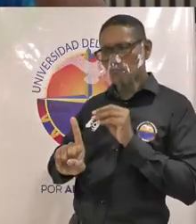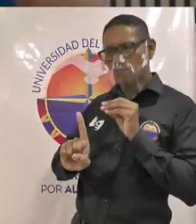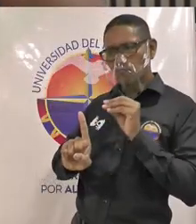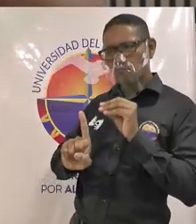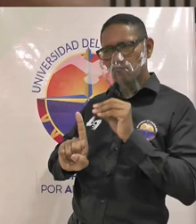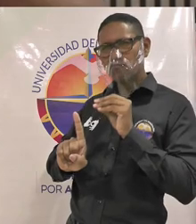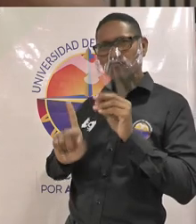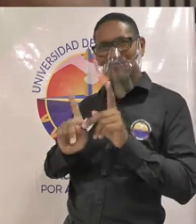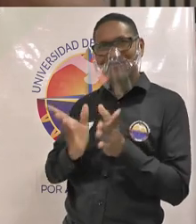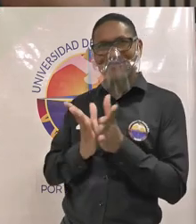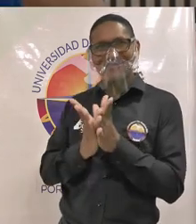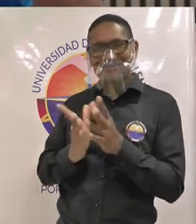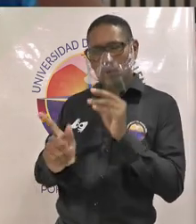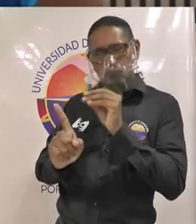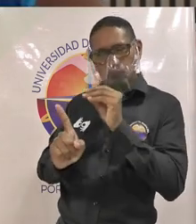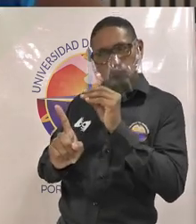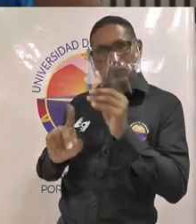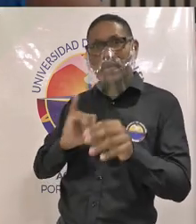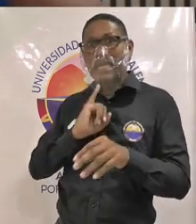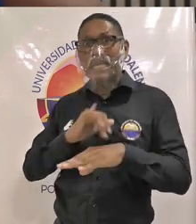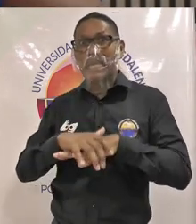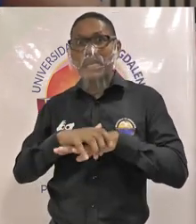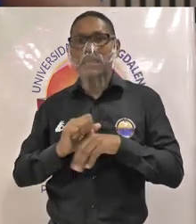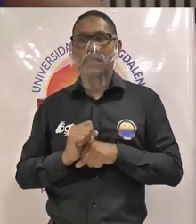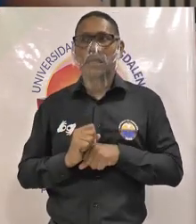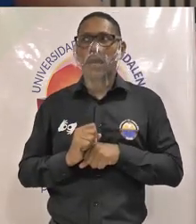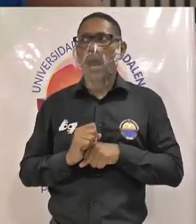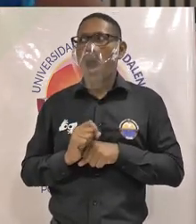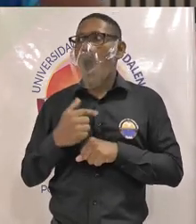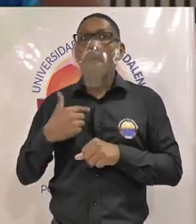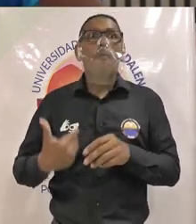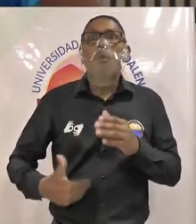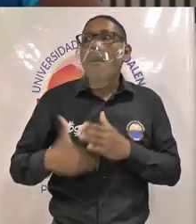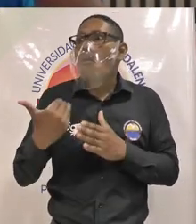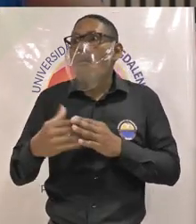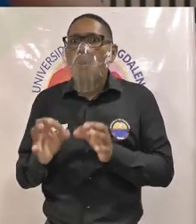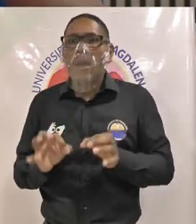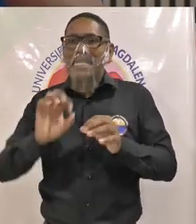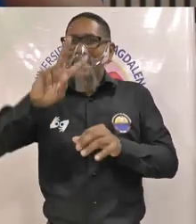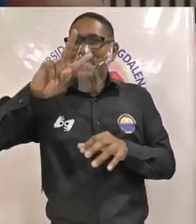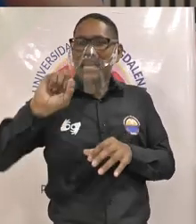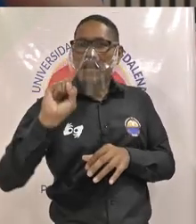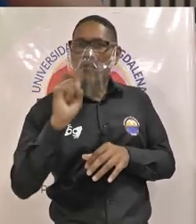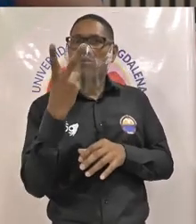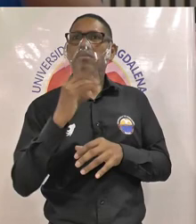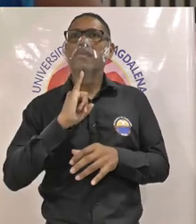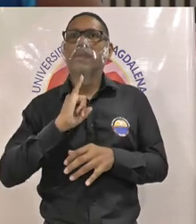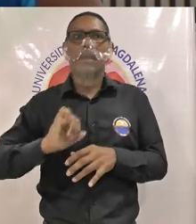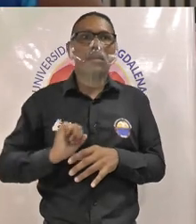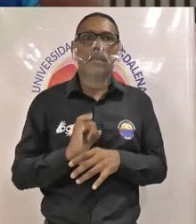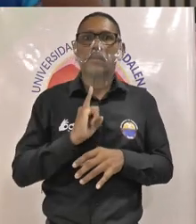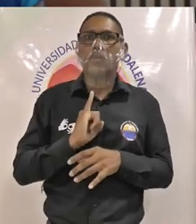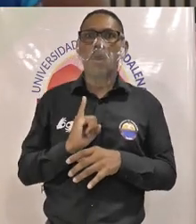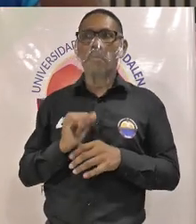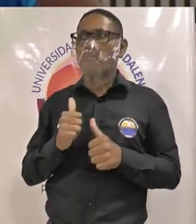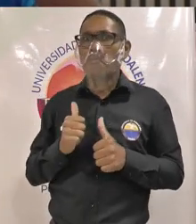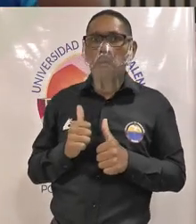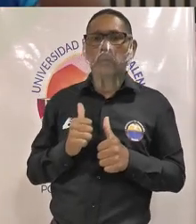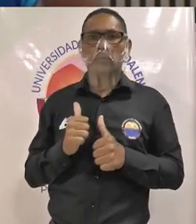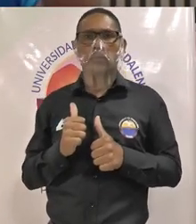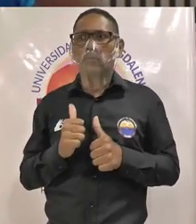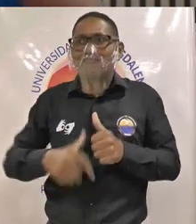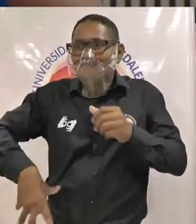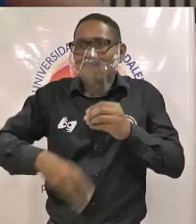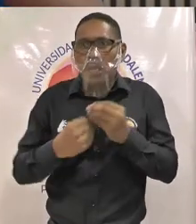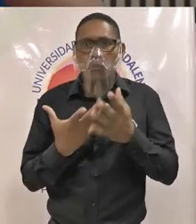en el inglés entonces no es solamente decir que vamos a promover la adopción de una segunda lengua sino buscar las alternativas de cómo